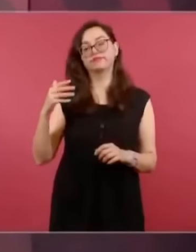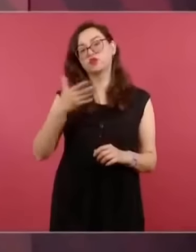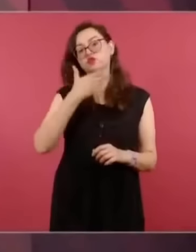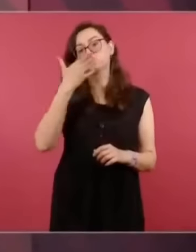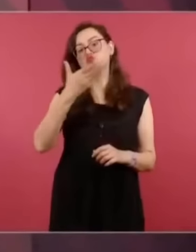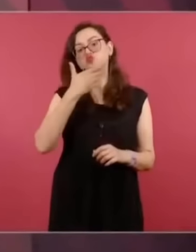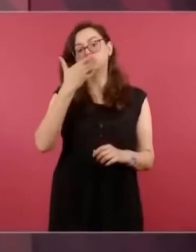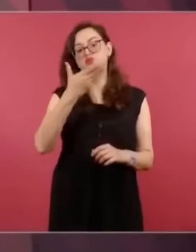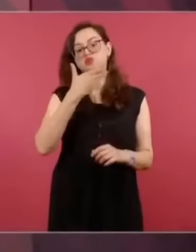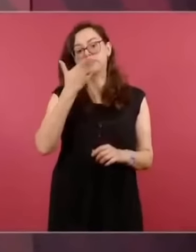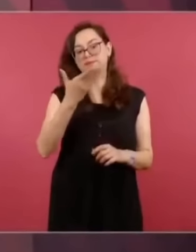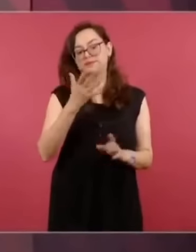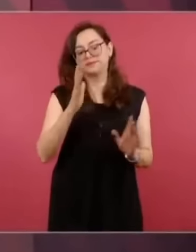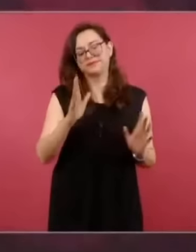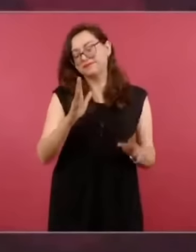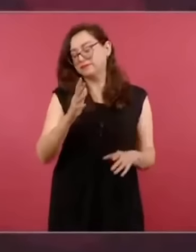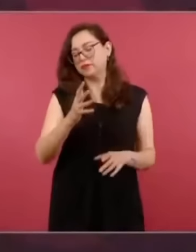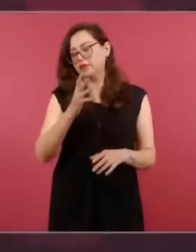pero en la época